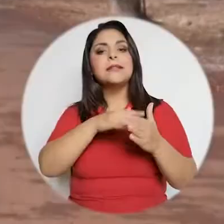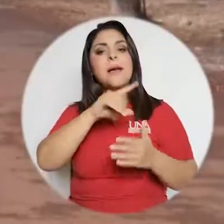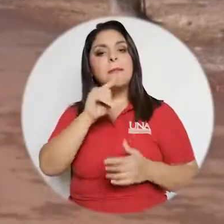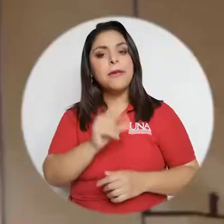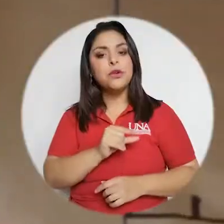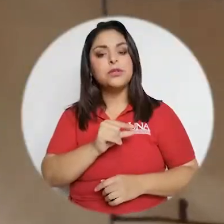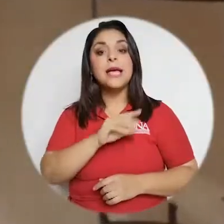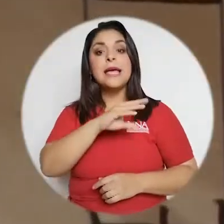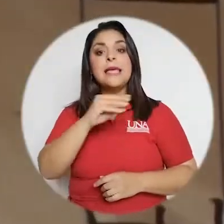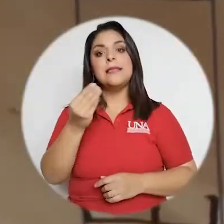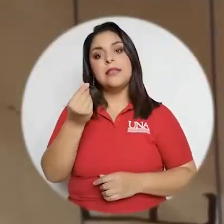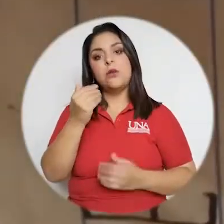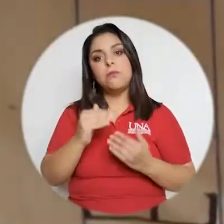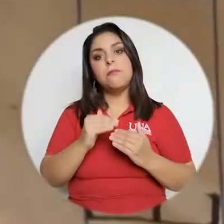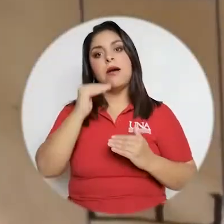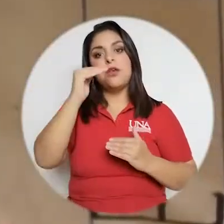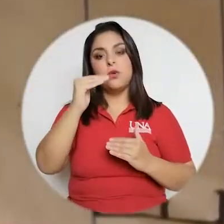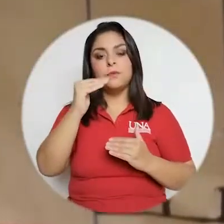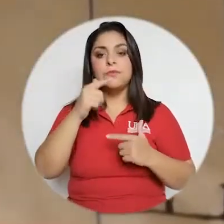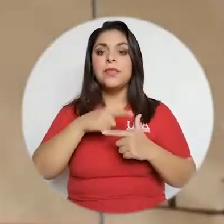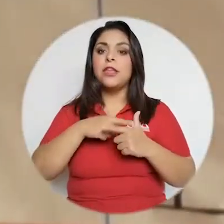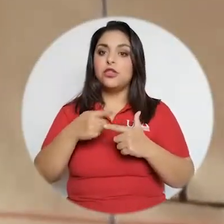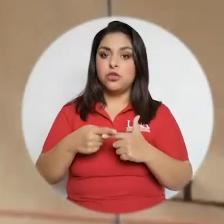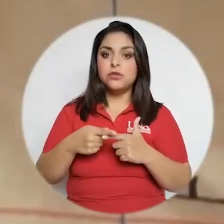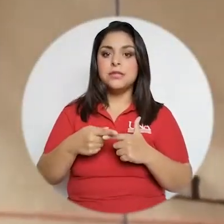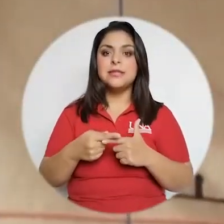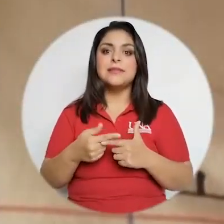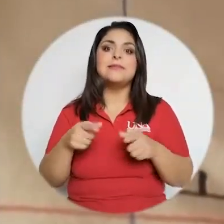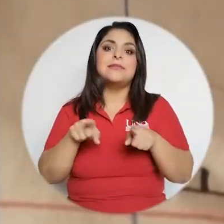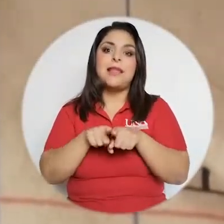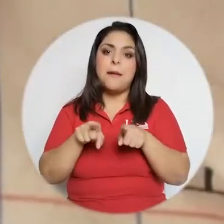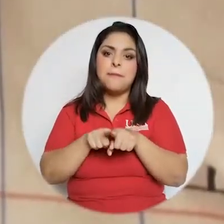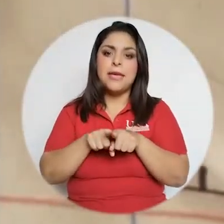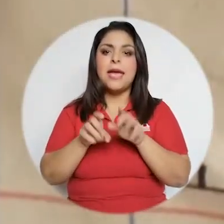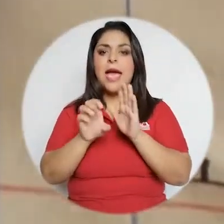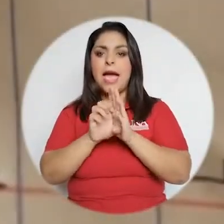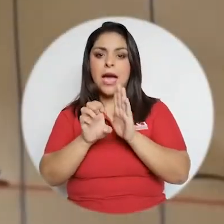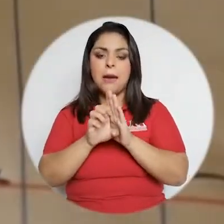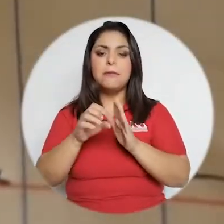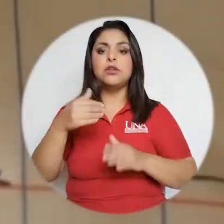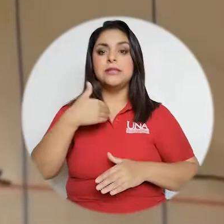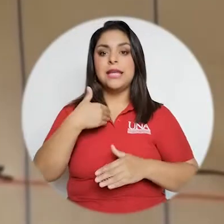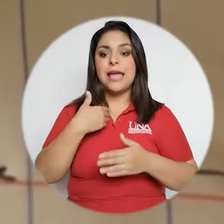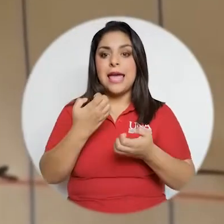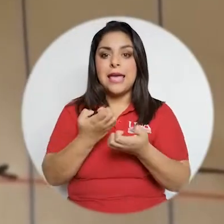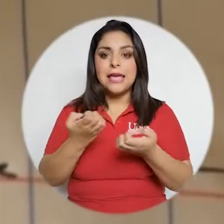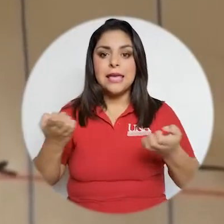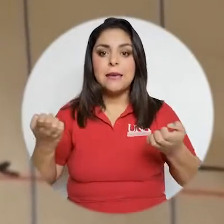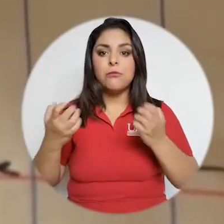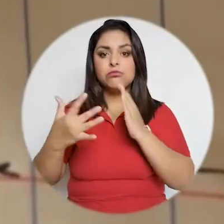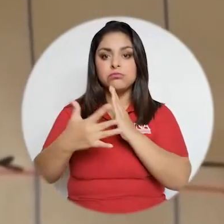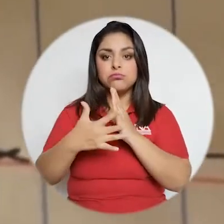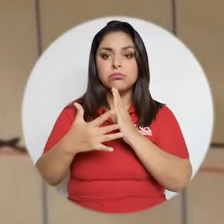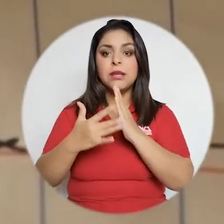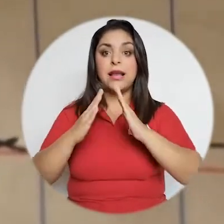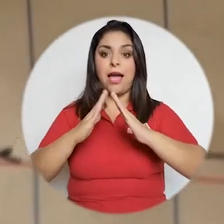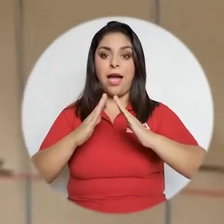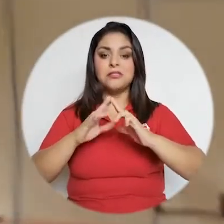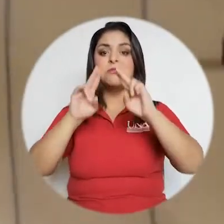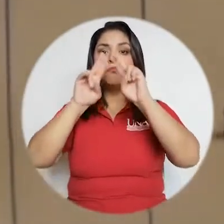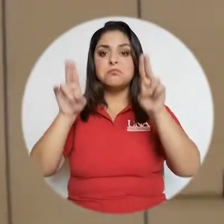los recursos familiares son mayores, incluso en tenencia de aparatos en la casa, nivel de conectividad a internet,